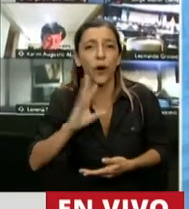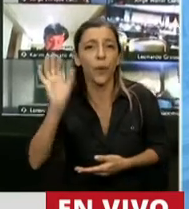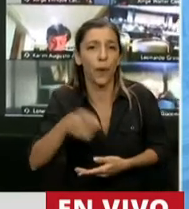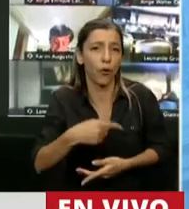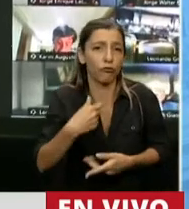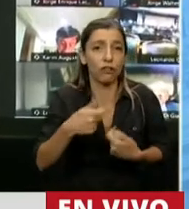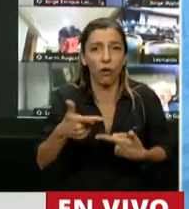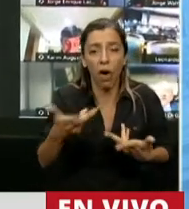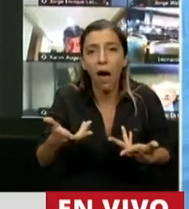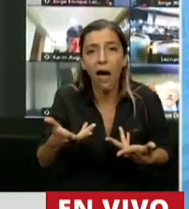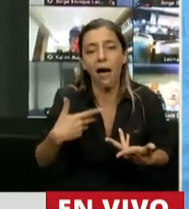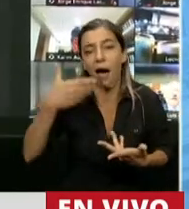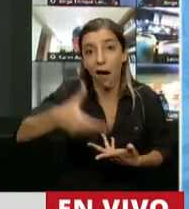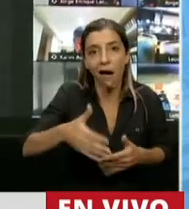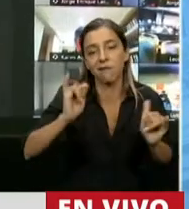discrecionales.